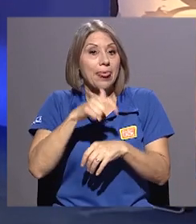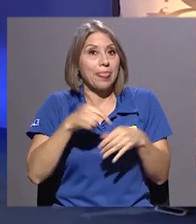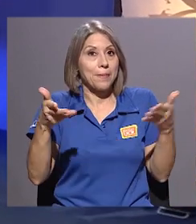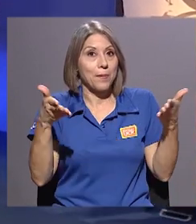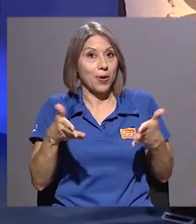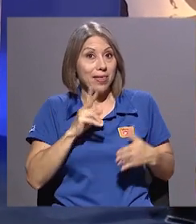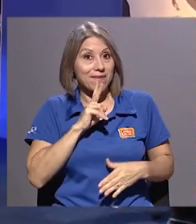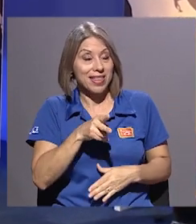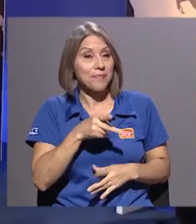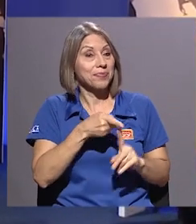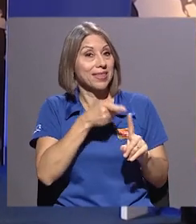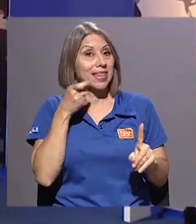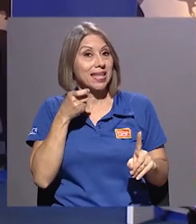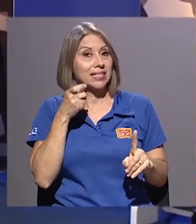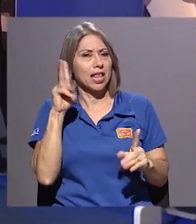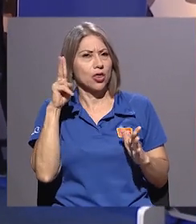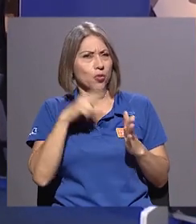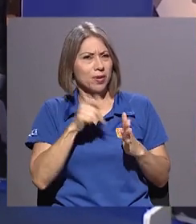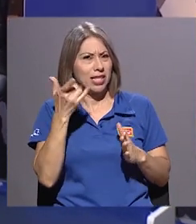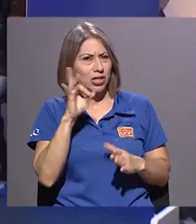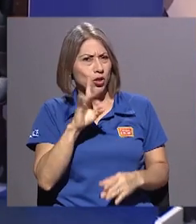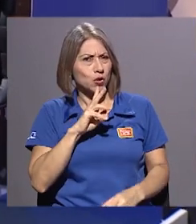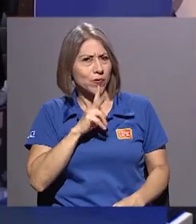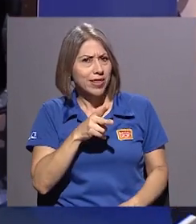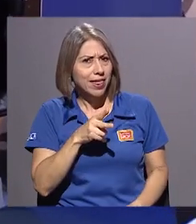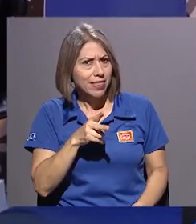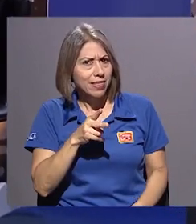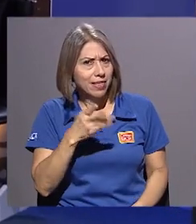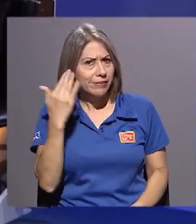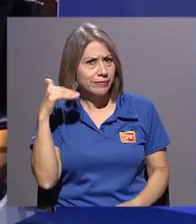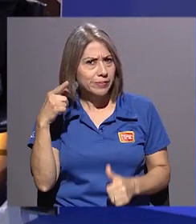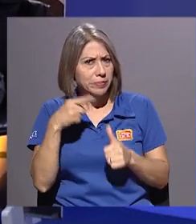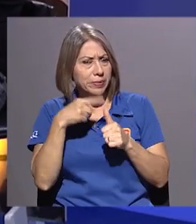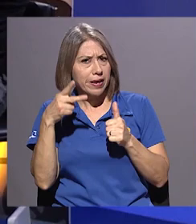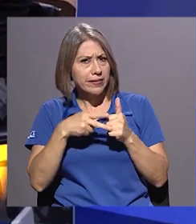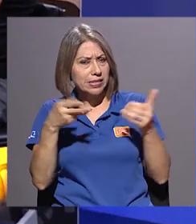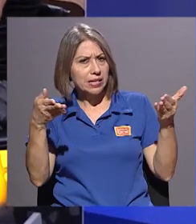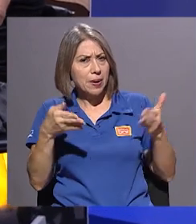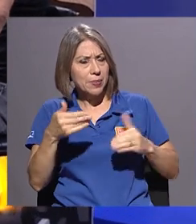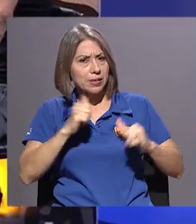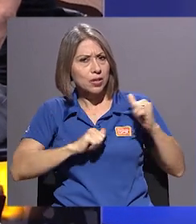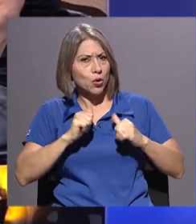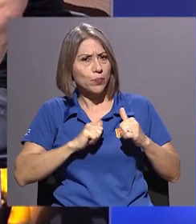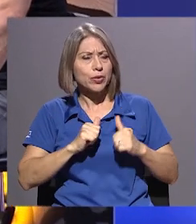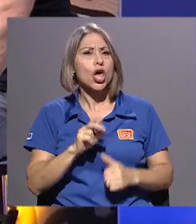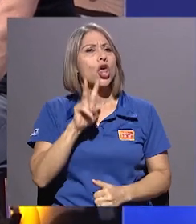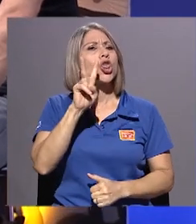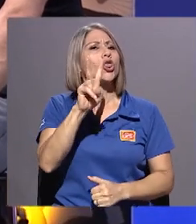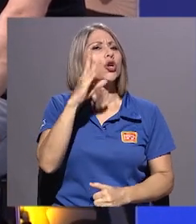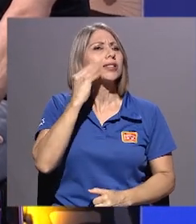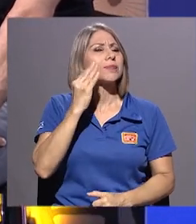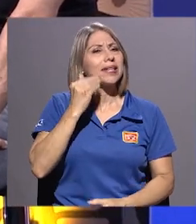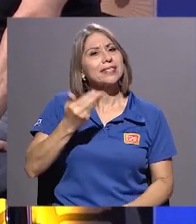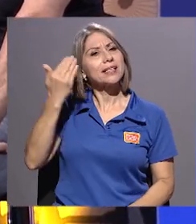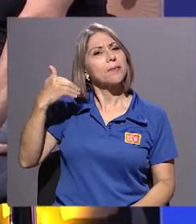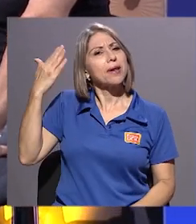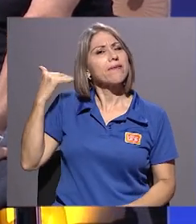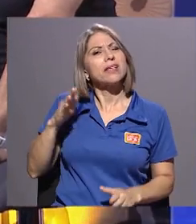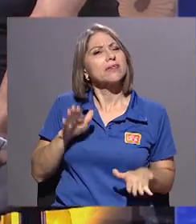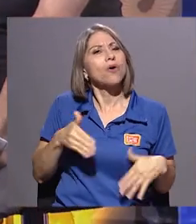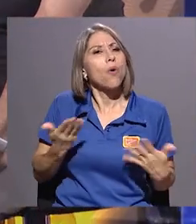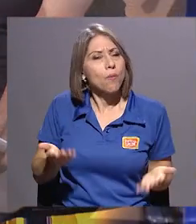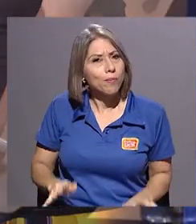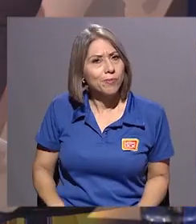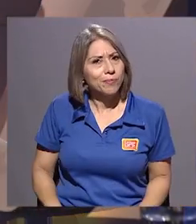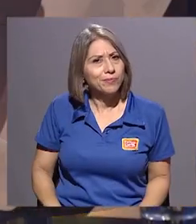Desde el 2018, ¿verdad? Que fue que se estrenó. ¿Cómo han sido esas dos experiencias previas antes de